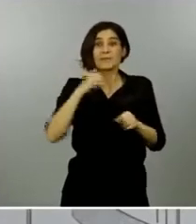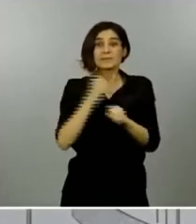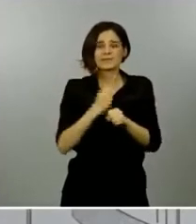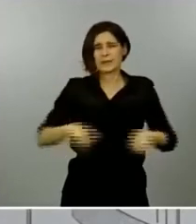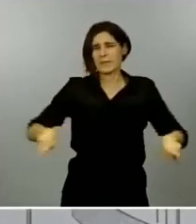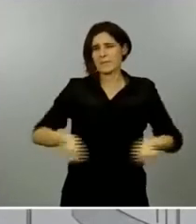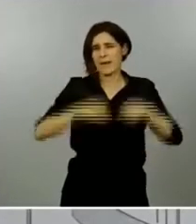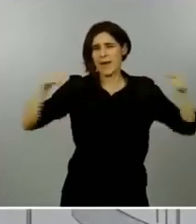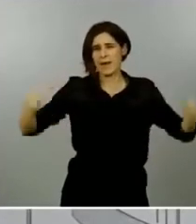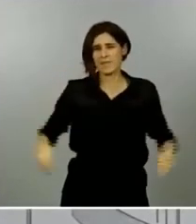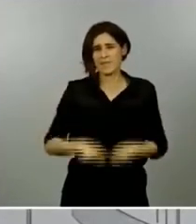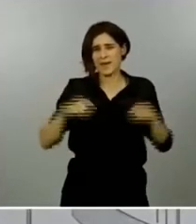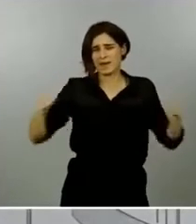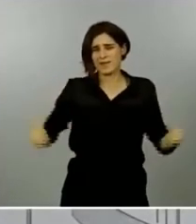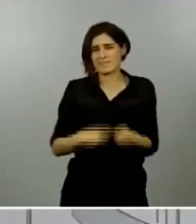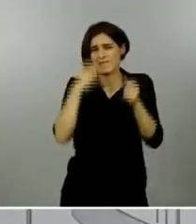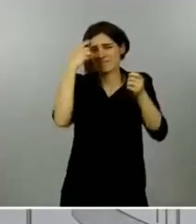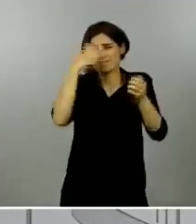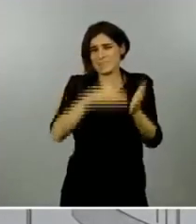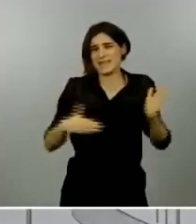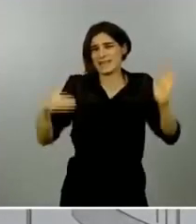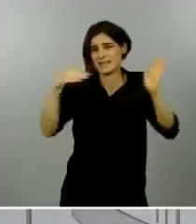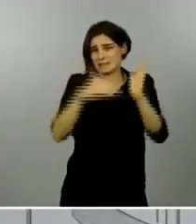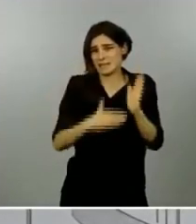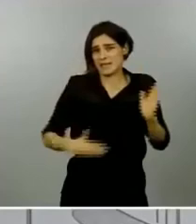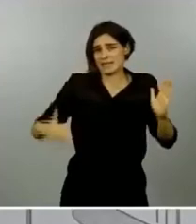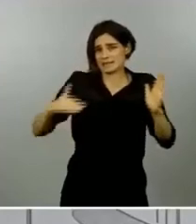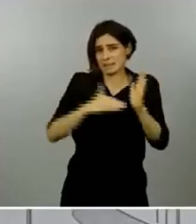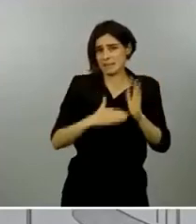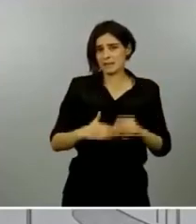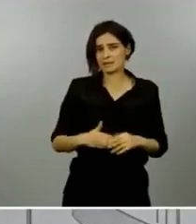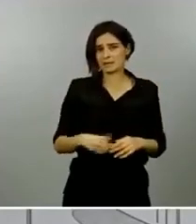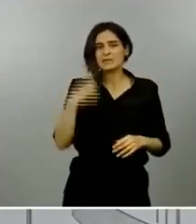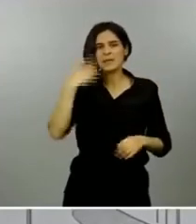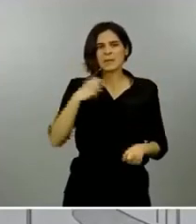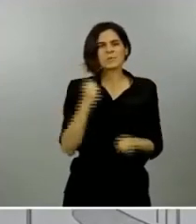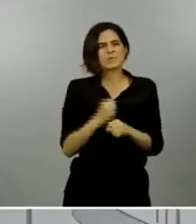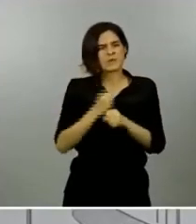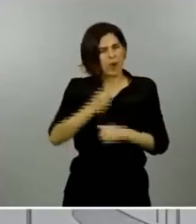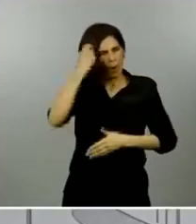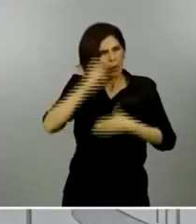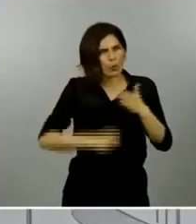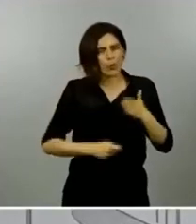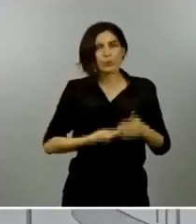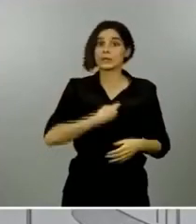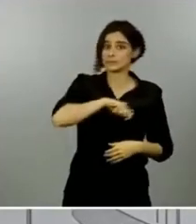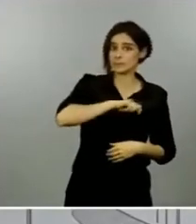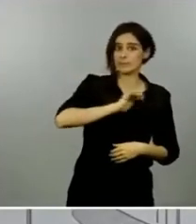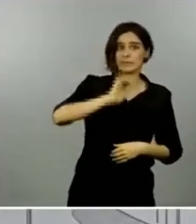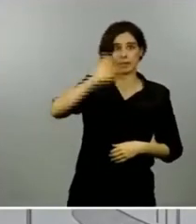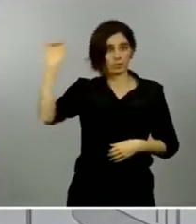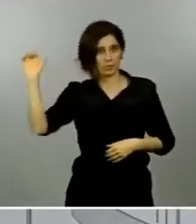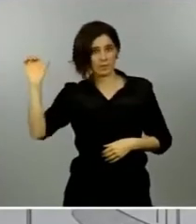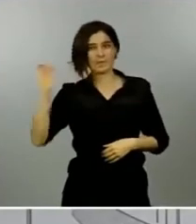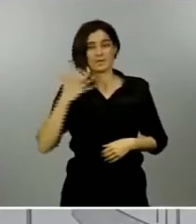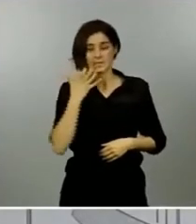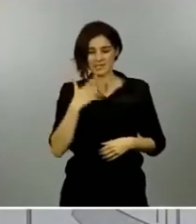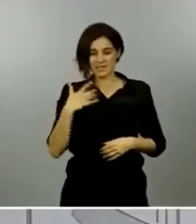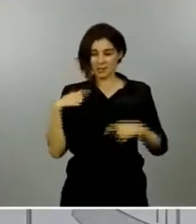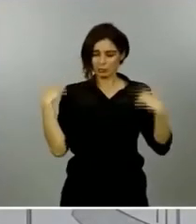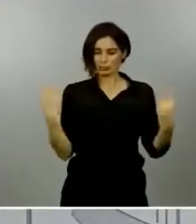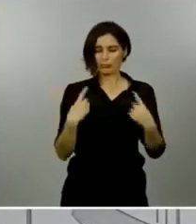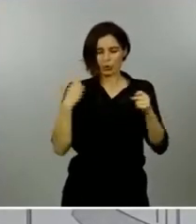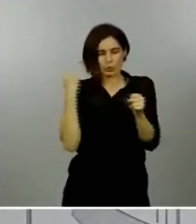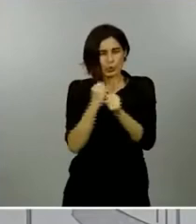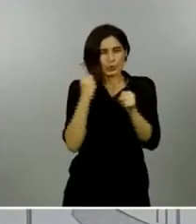Sabemos que tenemos una tarea ardua por delante, tanto en Europa como en España, pero si canalizamos toda nuestra energía colectiva hacia ese